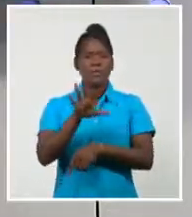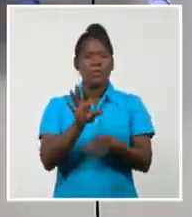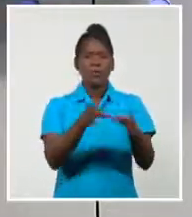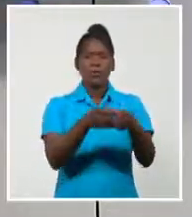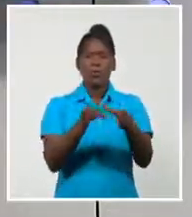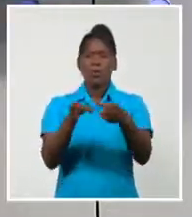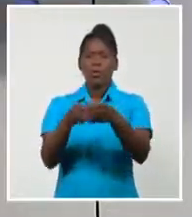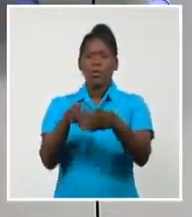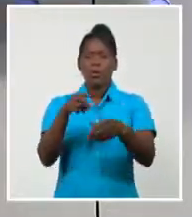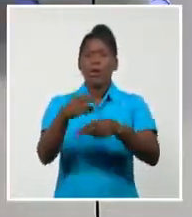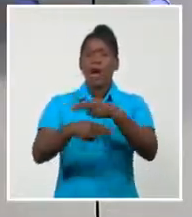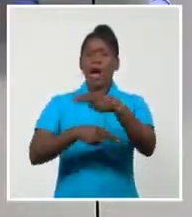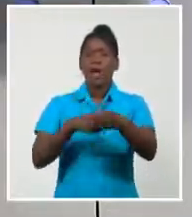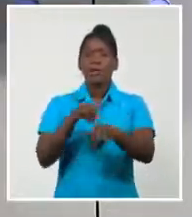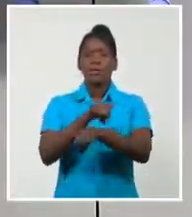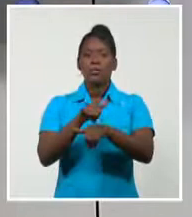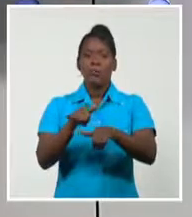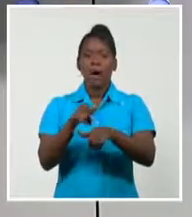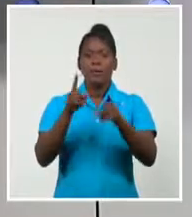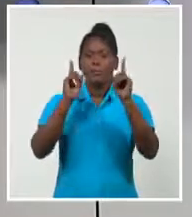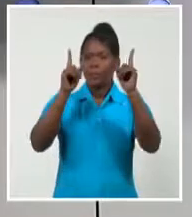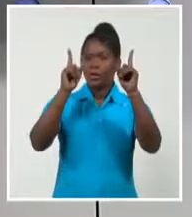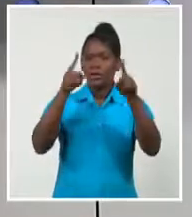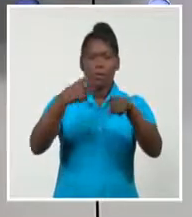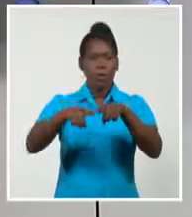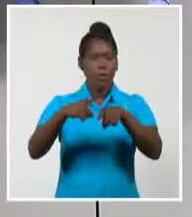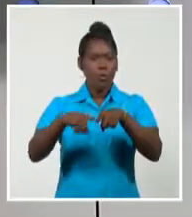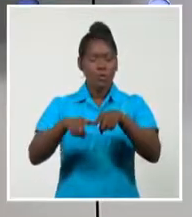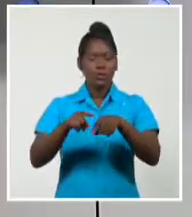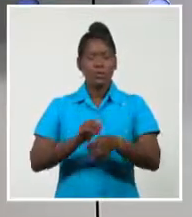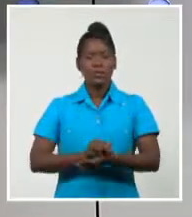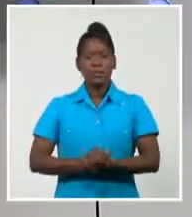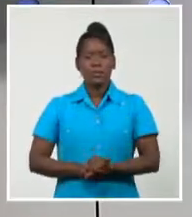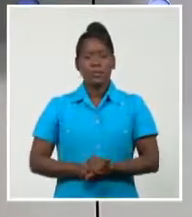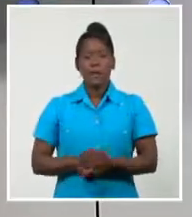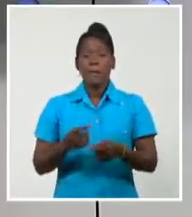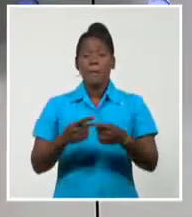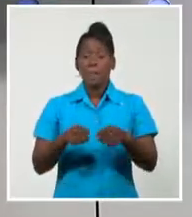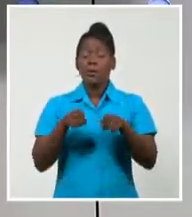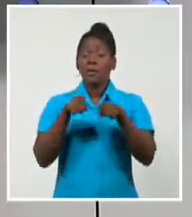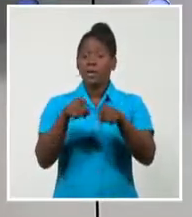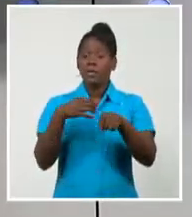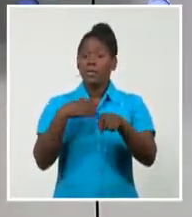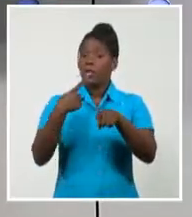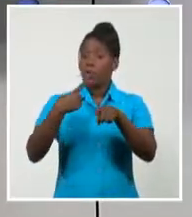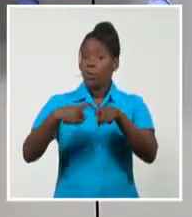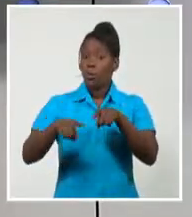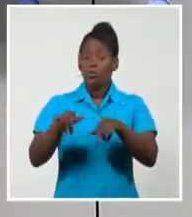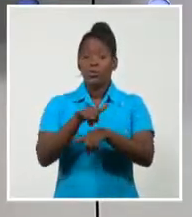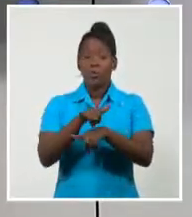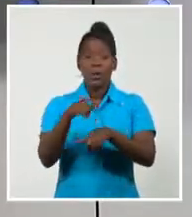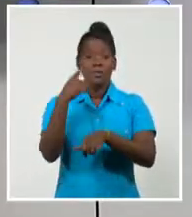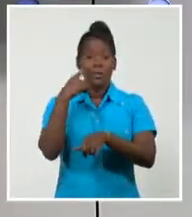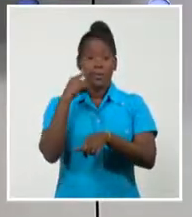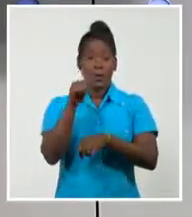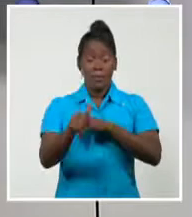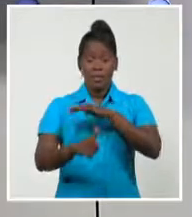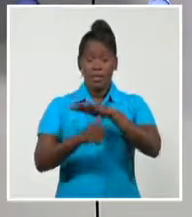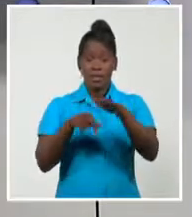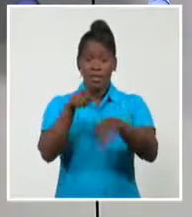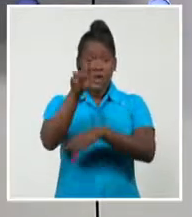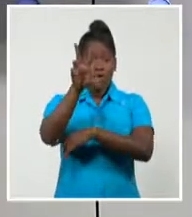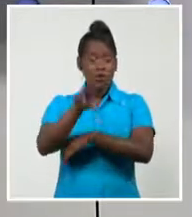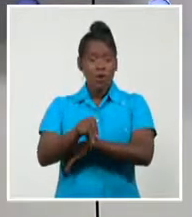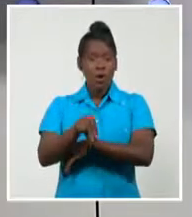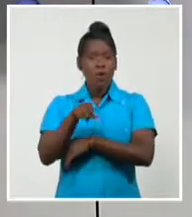en una cámara de solo 130 parlamentarios. Otro de los elementos que hacen vulnerable la figura del presidente son